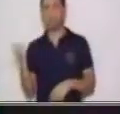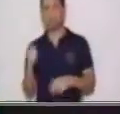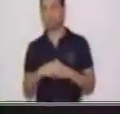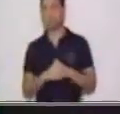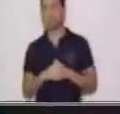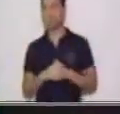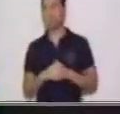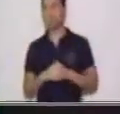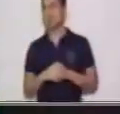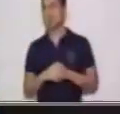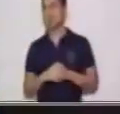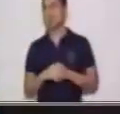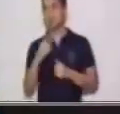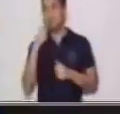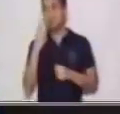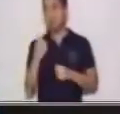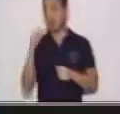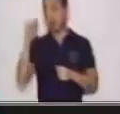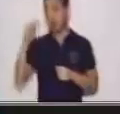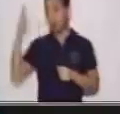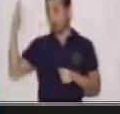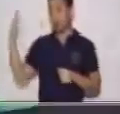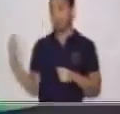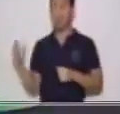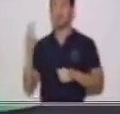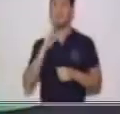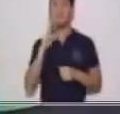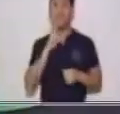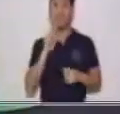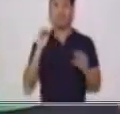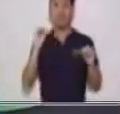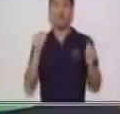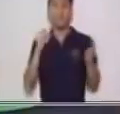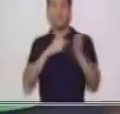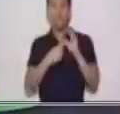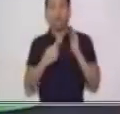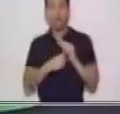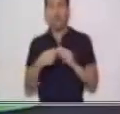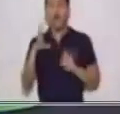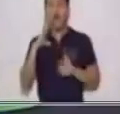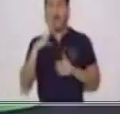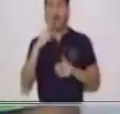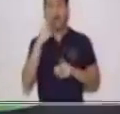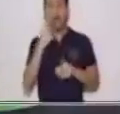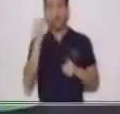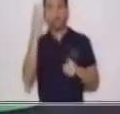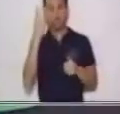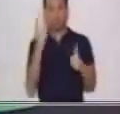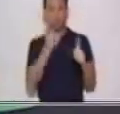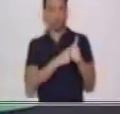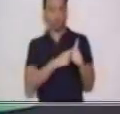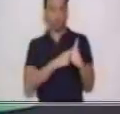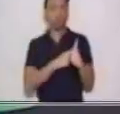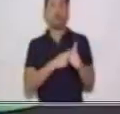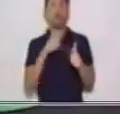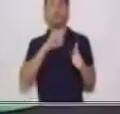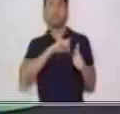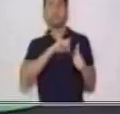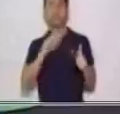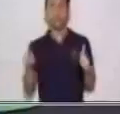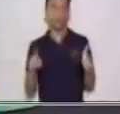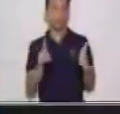el momento, según el verbo y su significado, vamos viendo tres verbos. Ser,